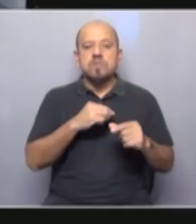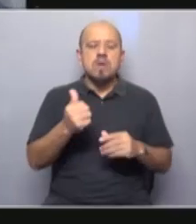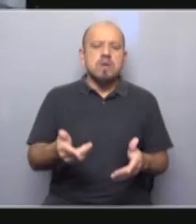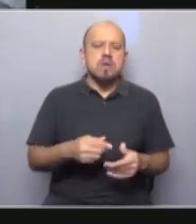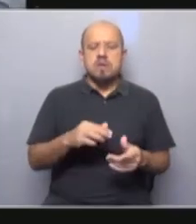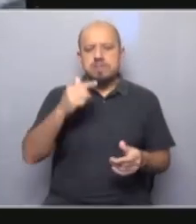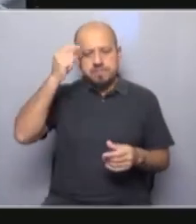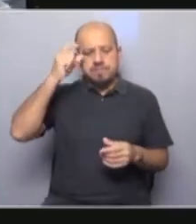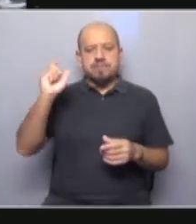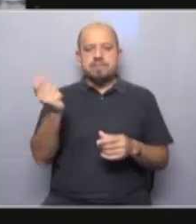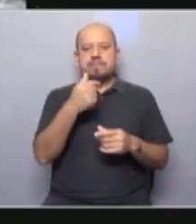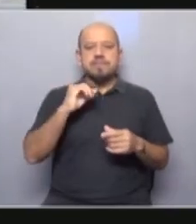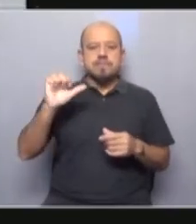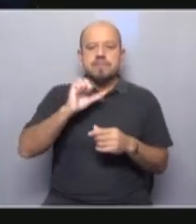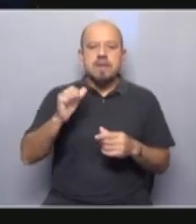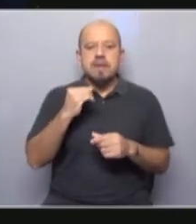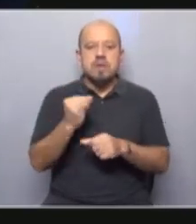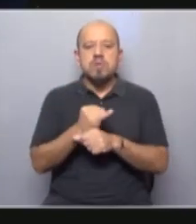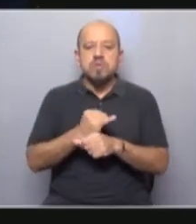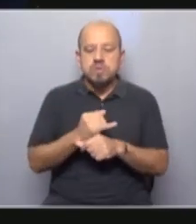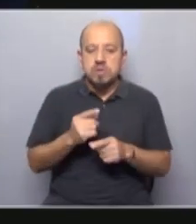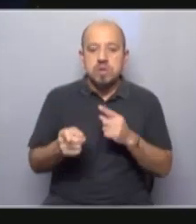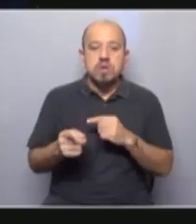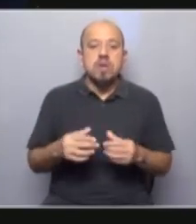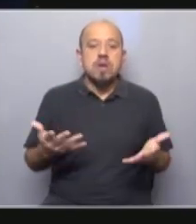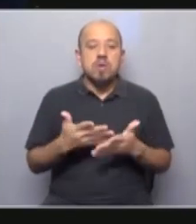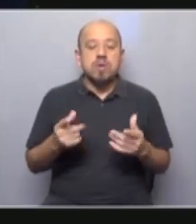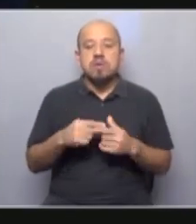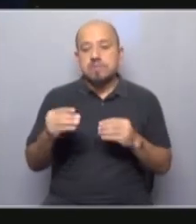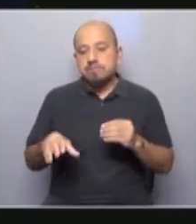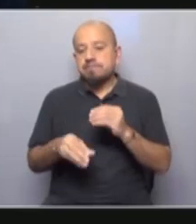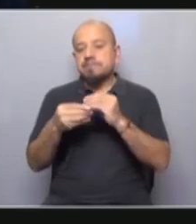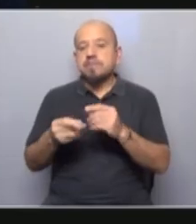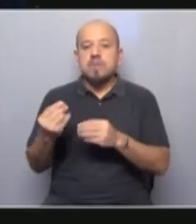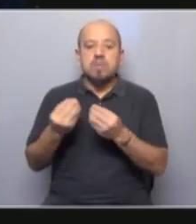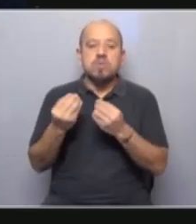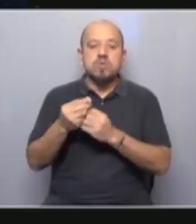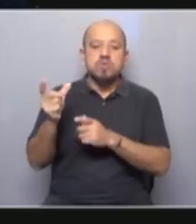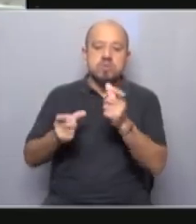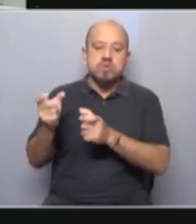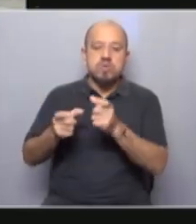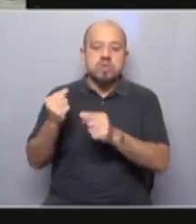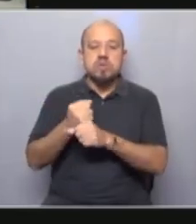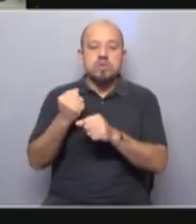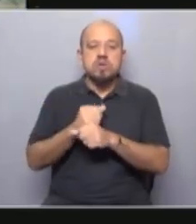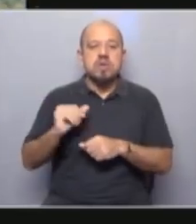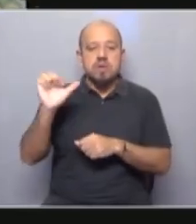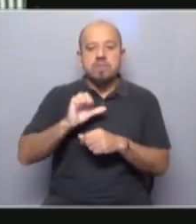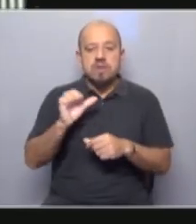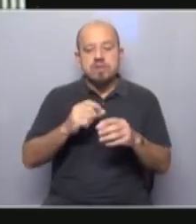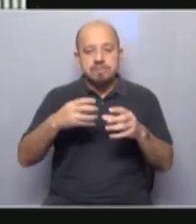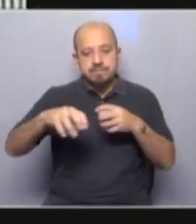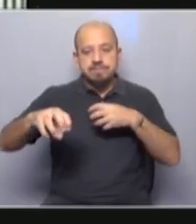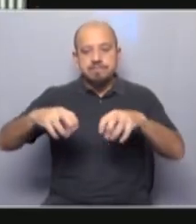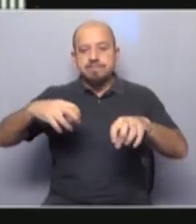paradigma de la gran empresa industrial integrada verticalmente y que incluía en su plantilla a muchos trabajadores al de la empresa fragmentada,